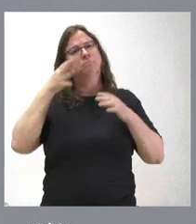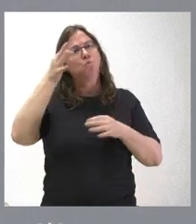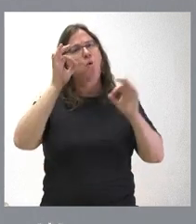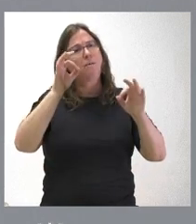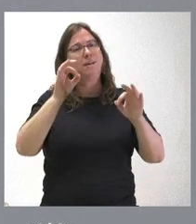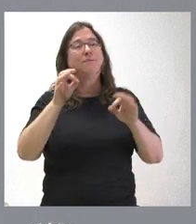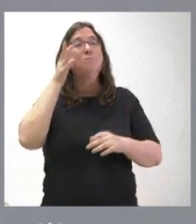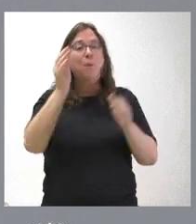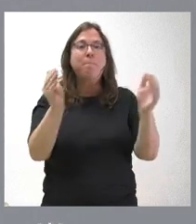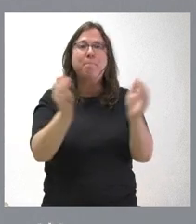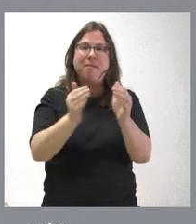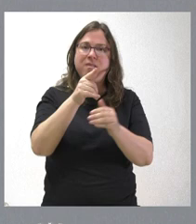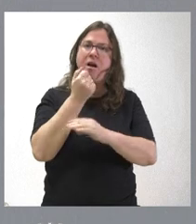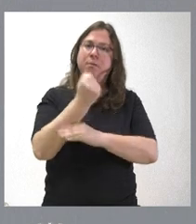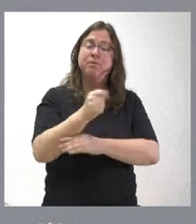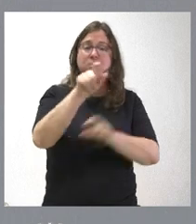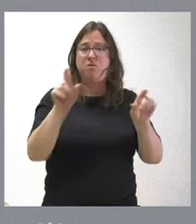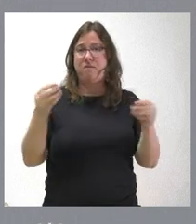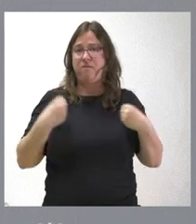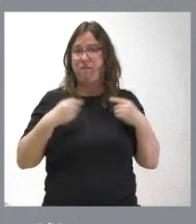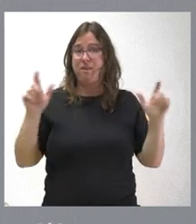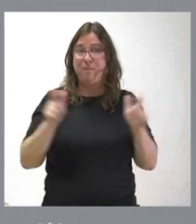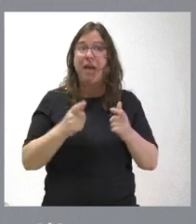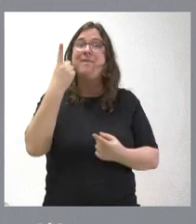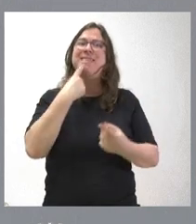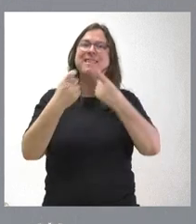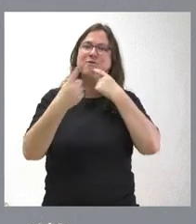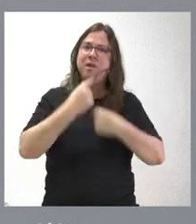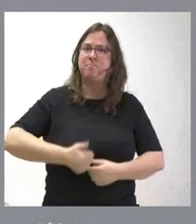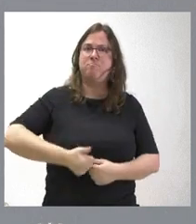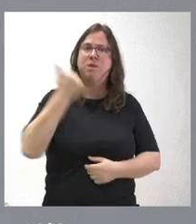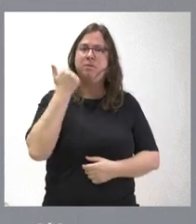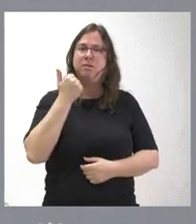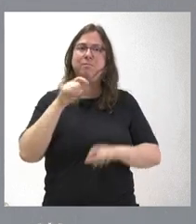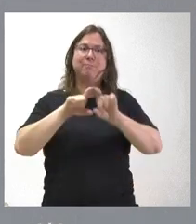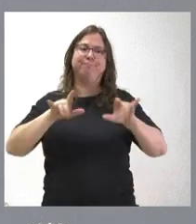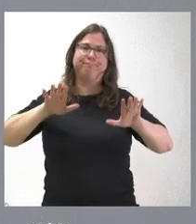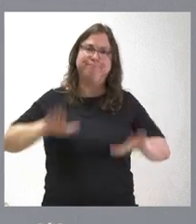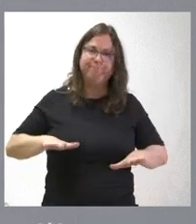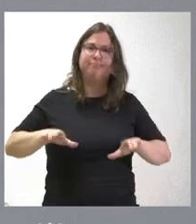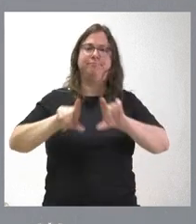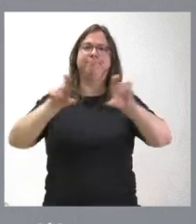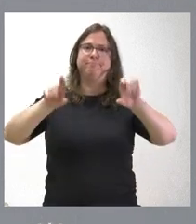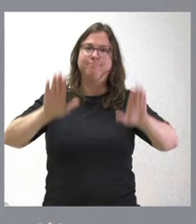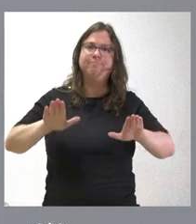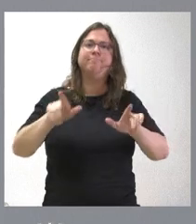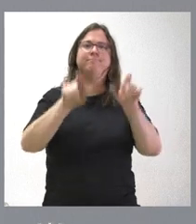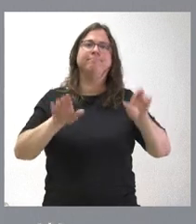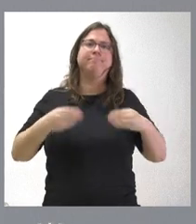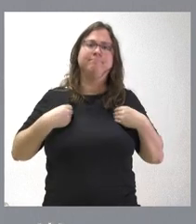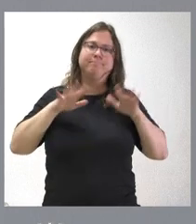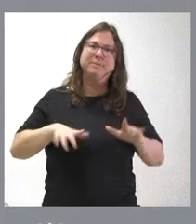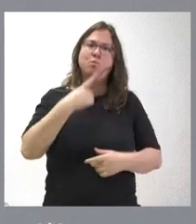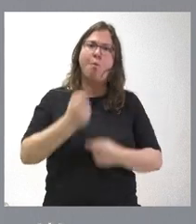municipios más pequeños, los que tienen menos habitantes, que a veces son los que tienen más dificultades de atraer empresas, de atraer población. Y, por tanto, si tenemos